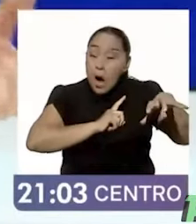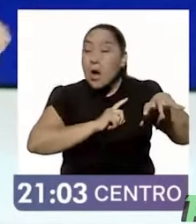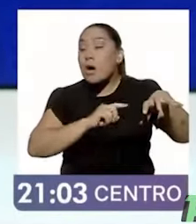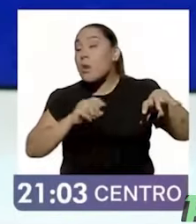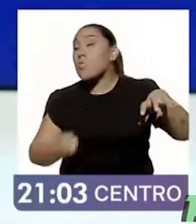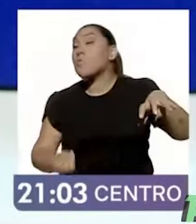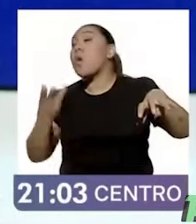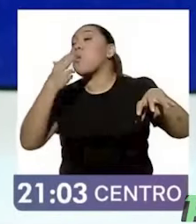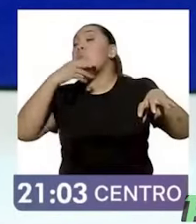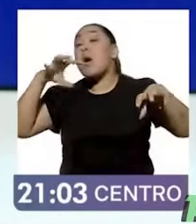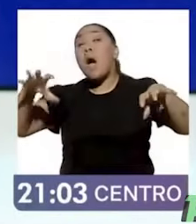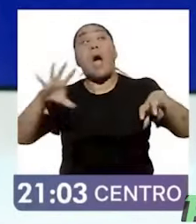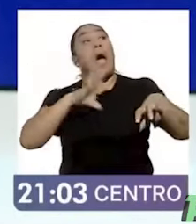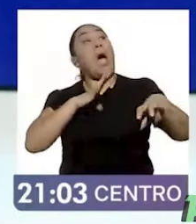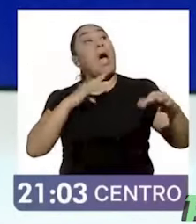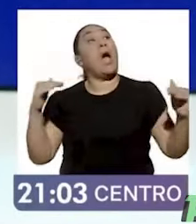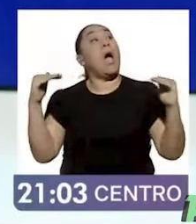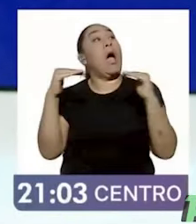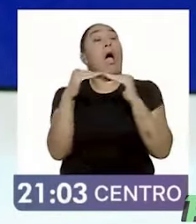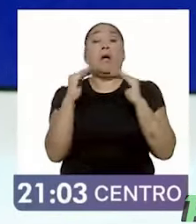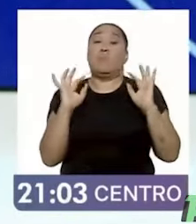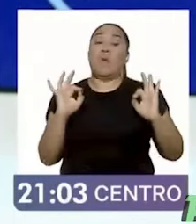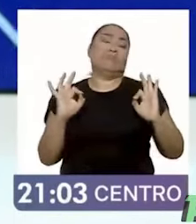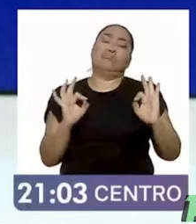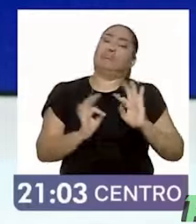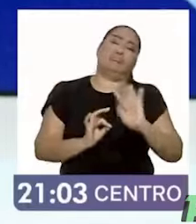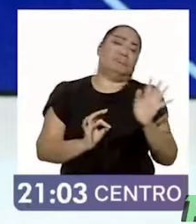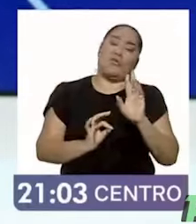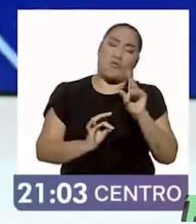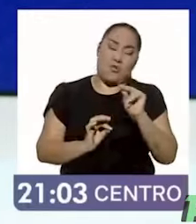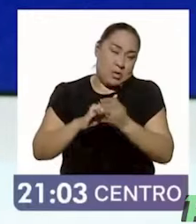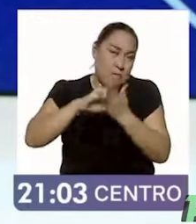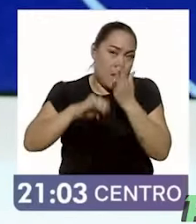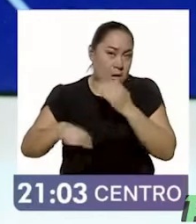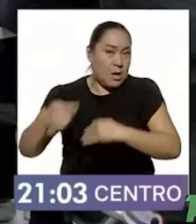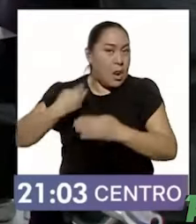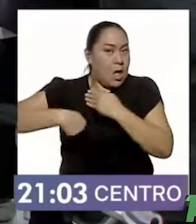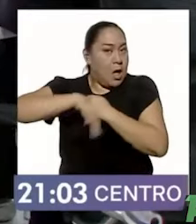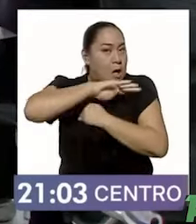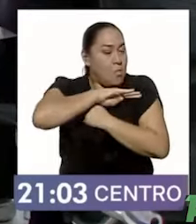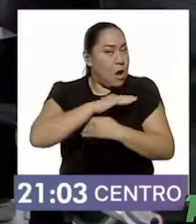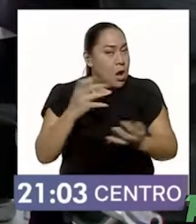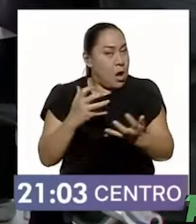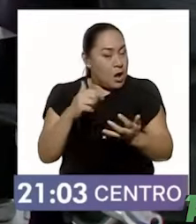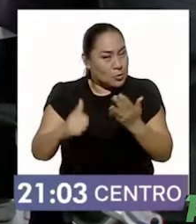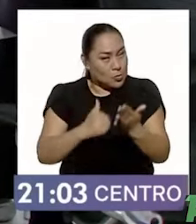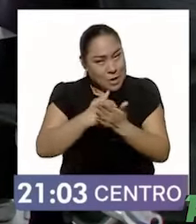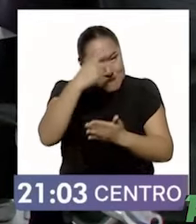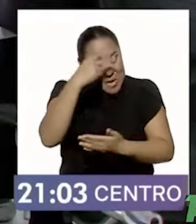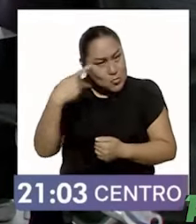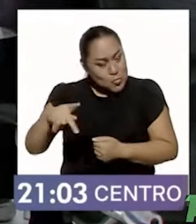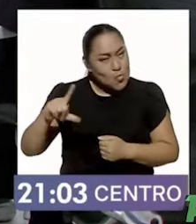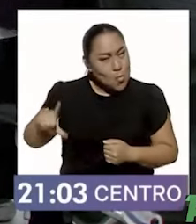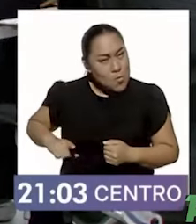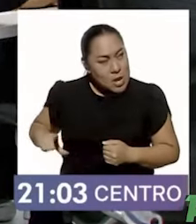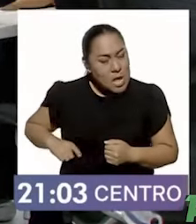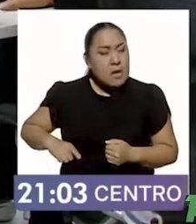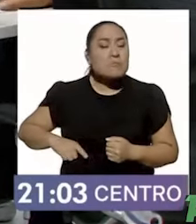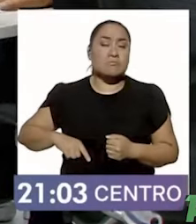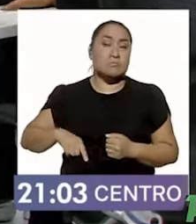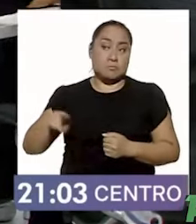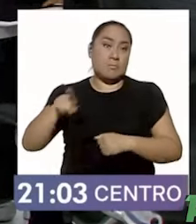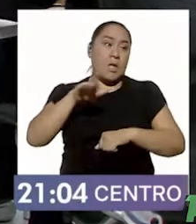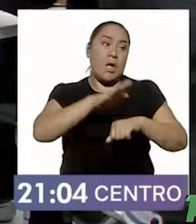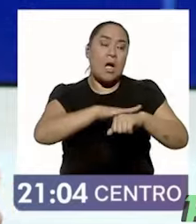equidad y... No, justamente, por ejemplo, ¿qué hizo Claudia Sheinbaum en la Ciudad de México? En el gobierno de Claudia Sheinbaum, se declaró la